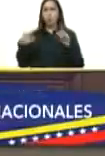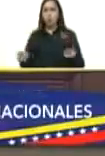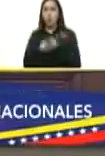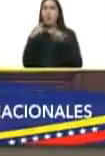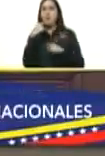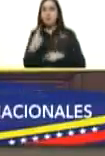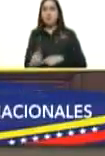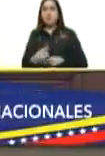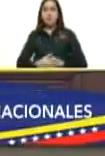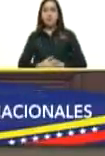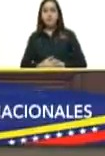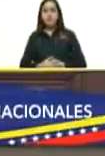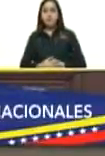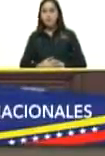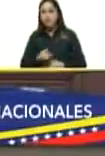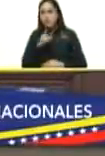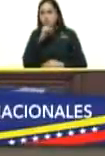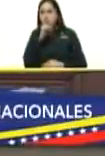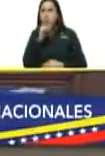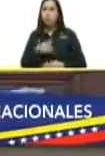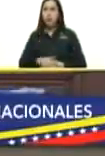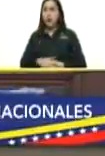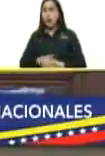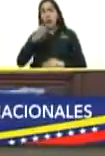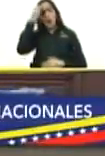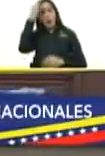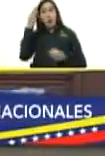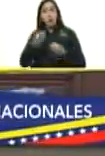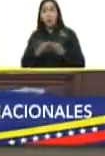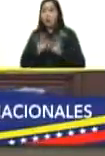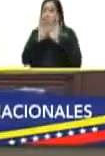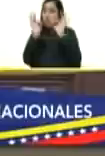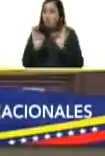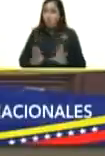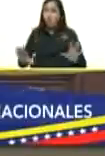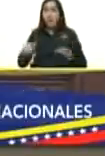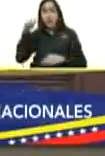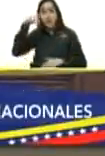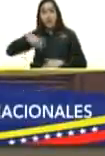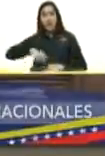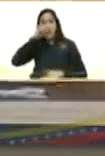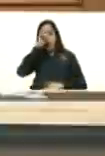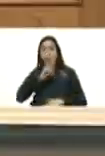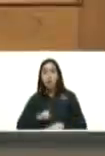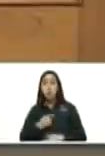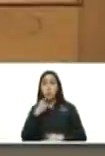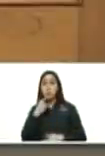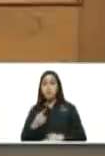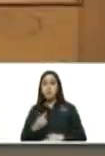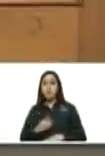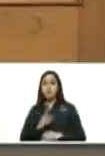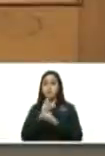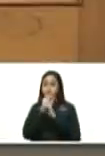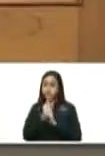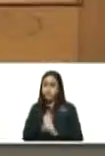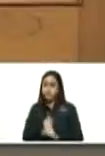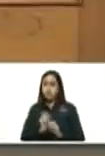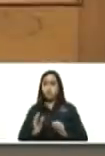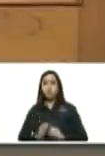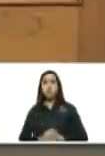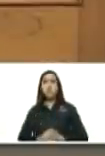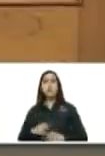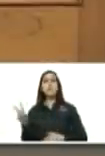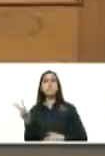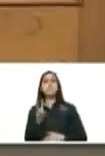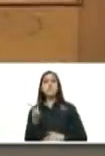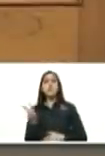y es más silenciosa más creíble este año solamente les puedo adelantar Venezuela